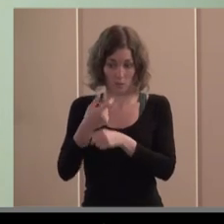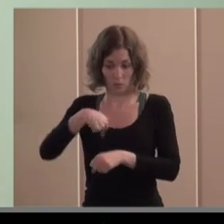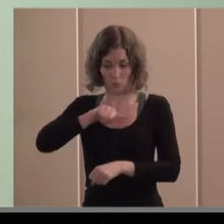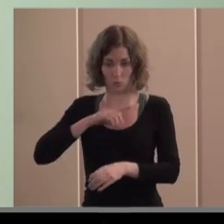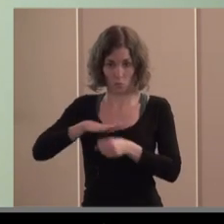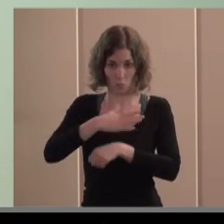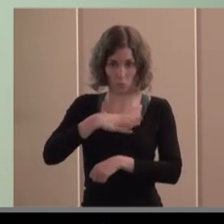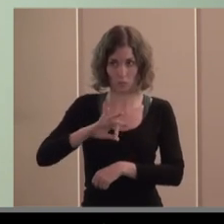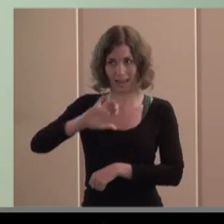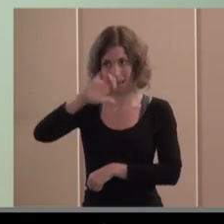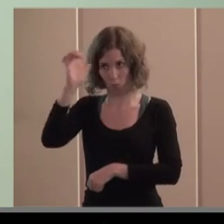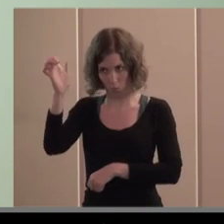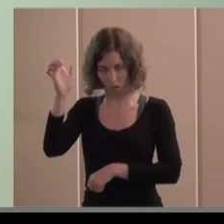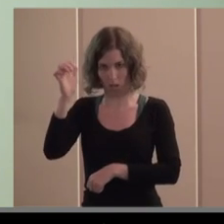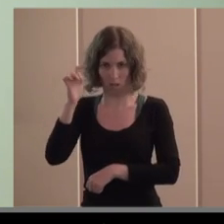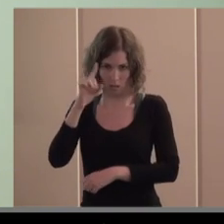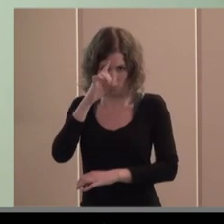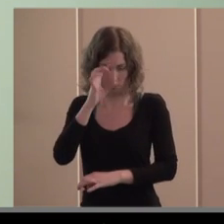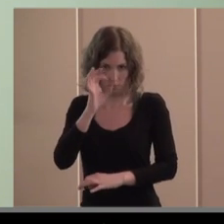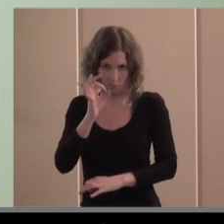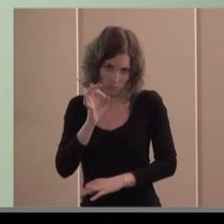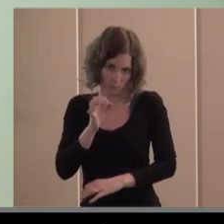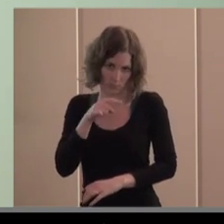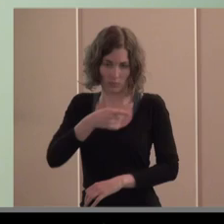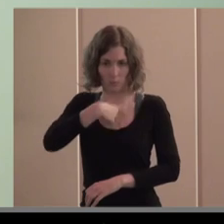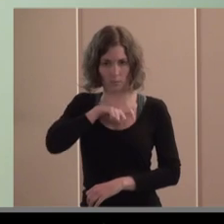porque no se tiene sus reflejos en España